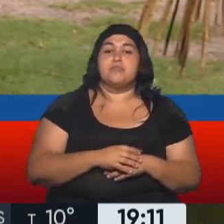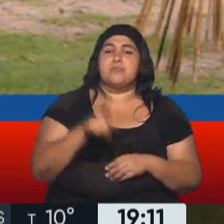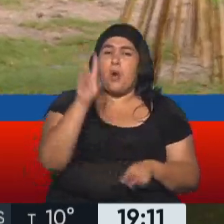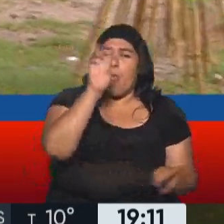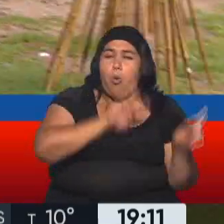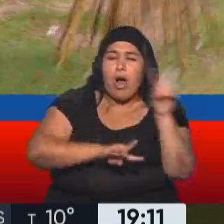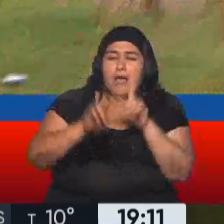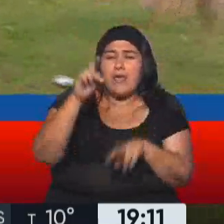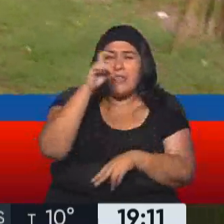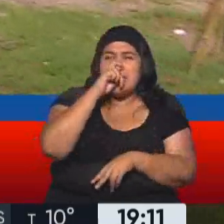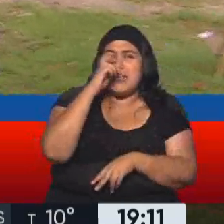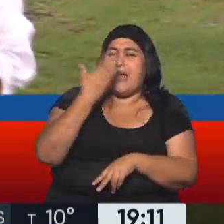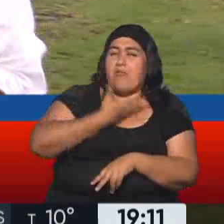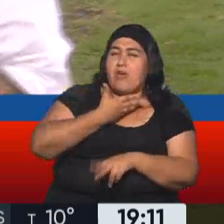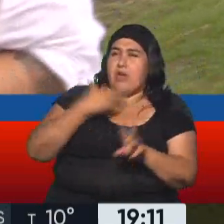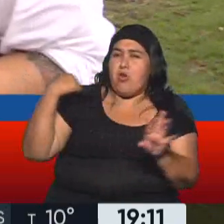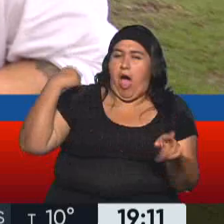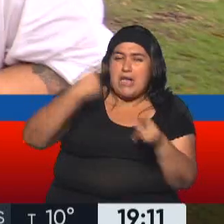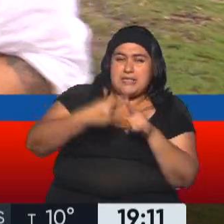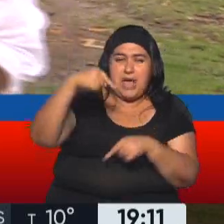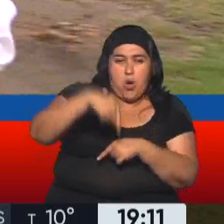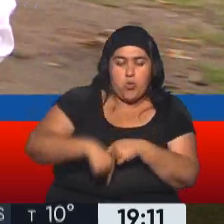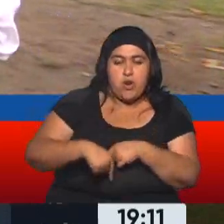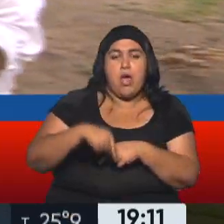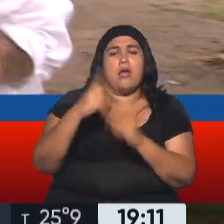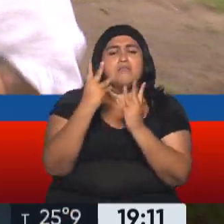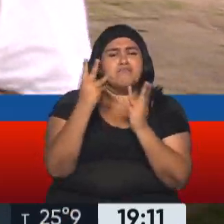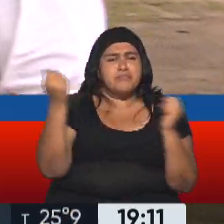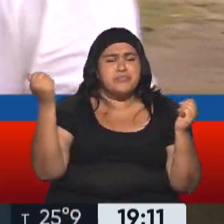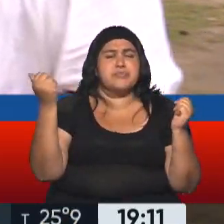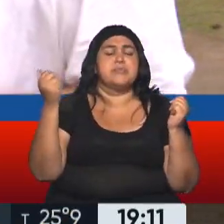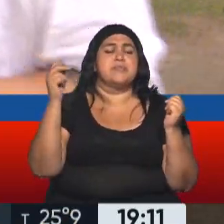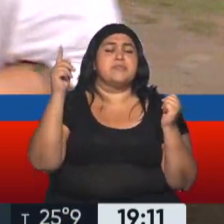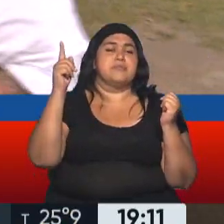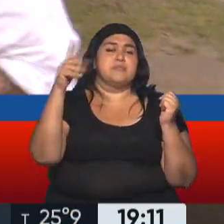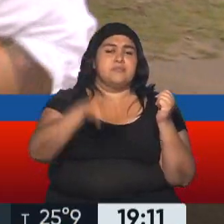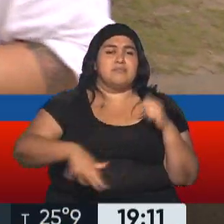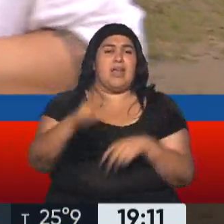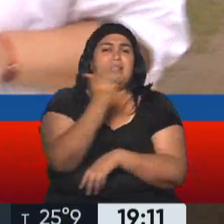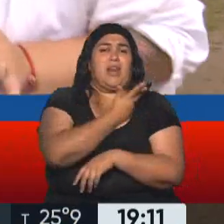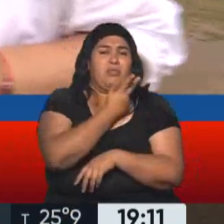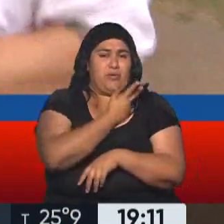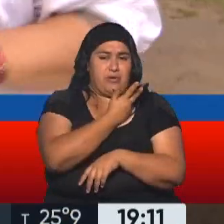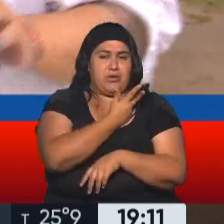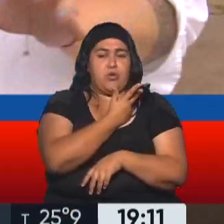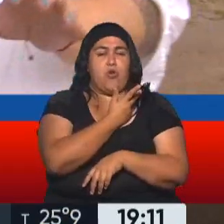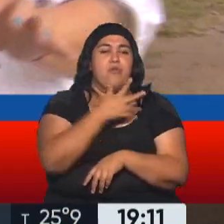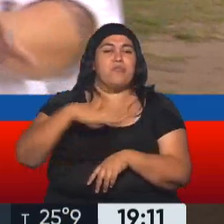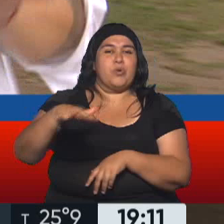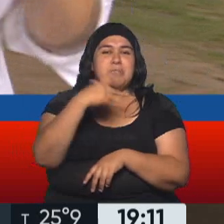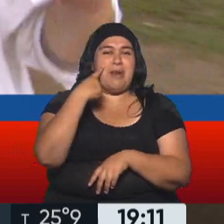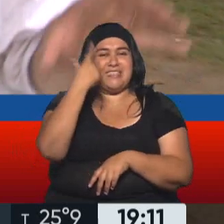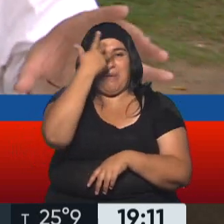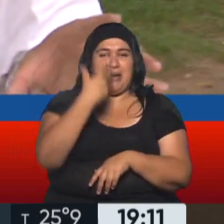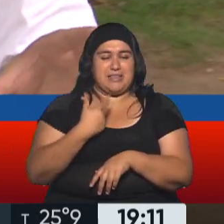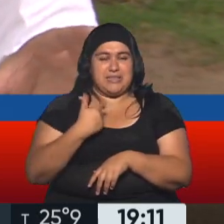desde el 7 de febrero, o había desaparecido cerca de la zona de 3 de febrero, así en el municipio de San Martín. La buscaban